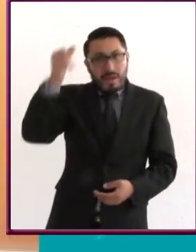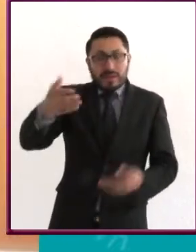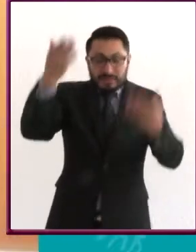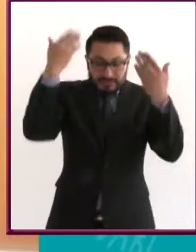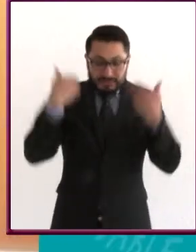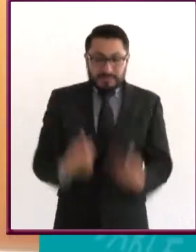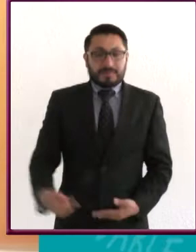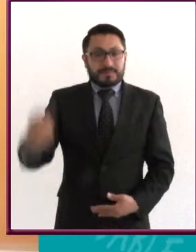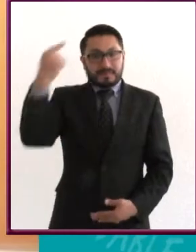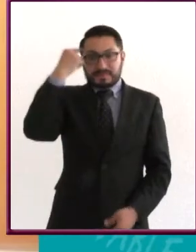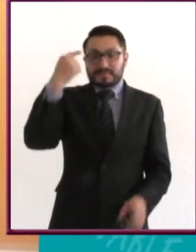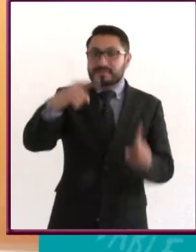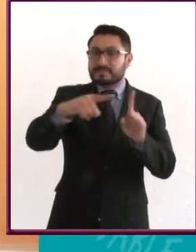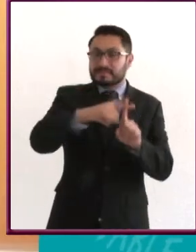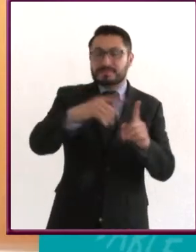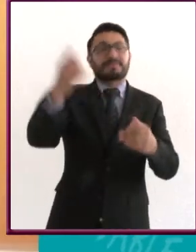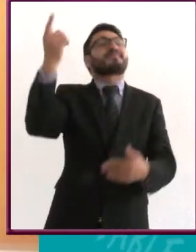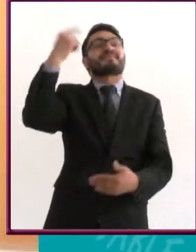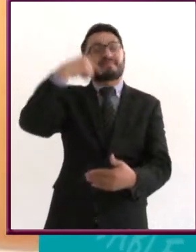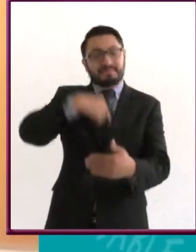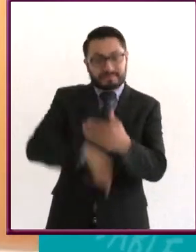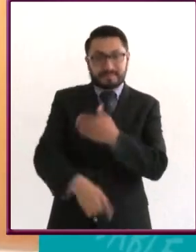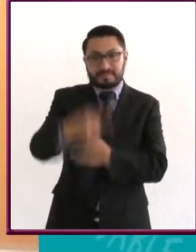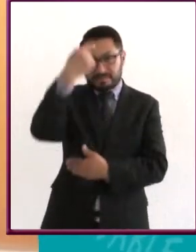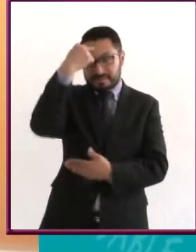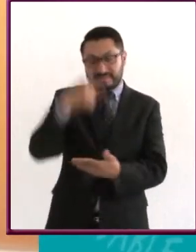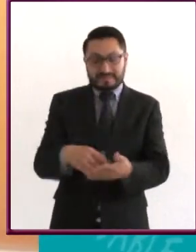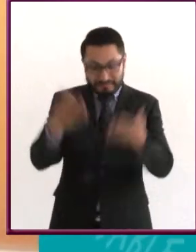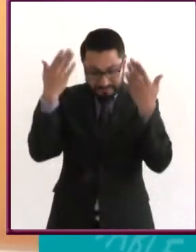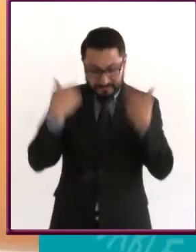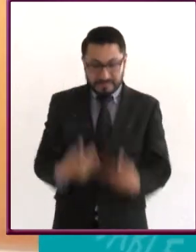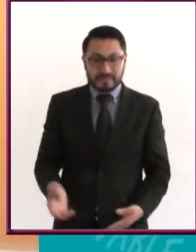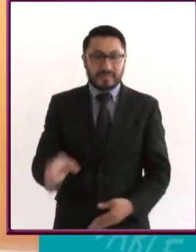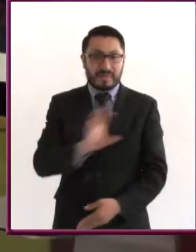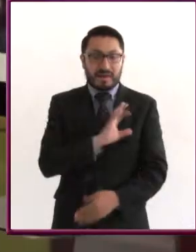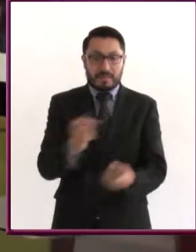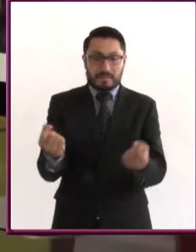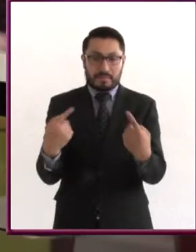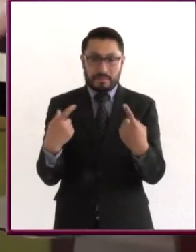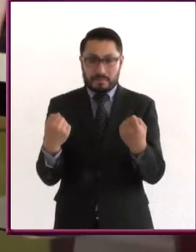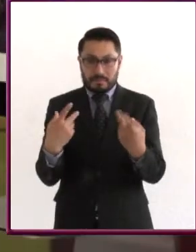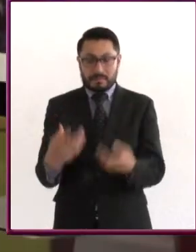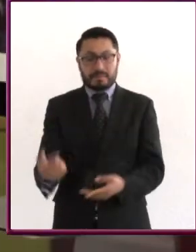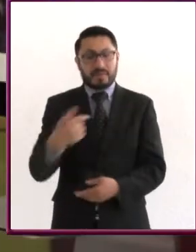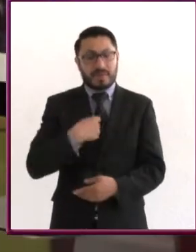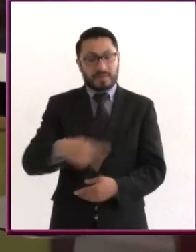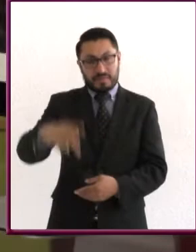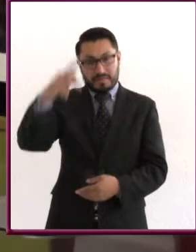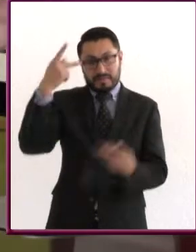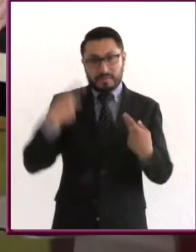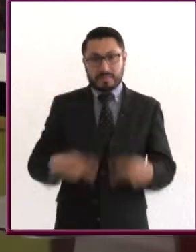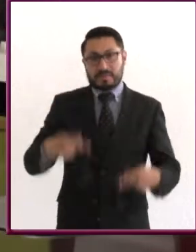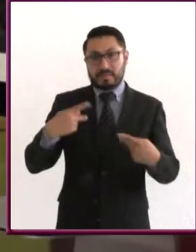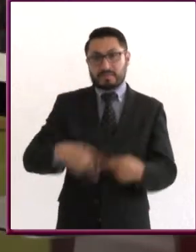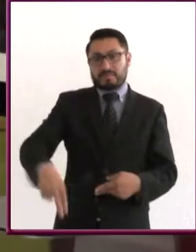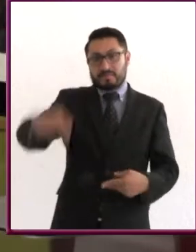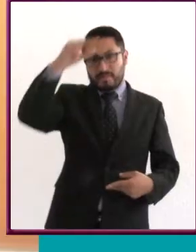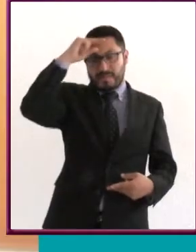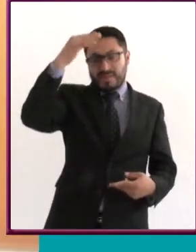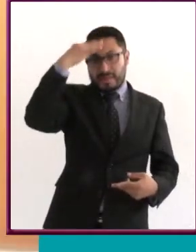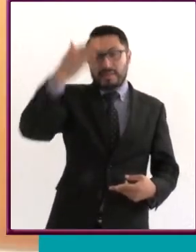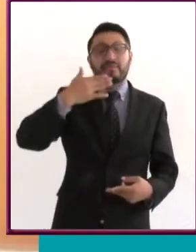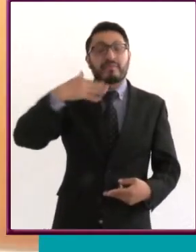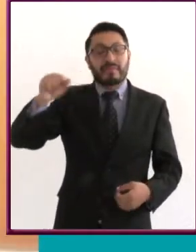positivo, creo en mí, me quiero, me considero una persona con potencial, entonces mi amor propio